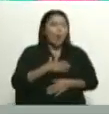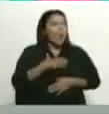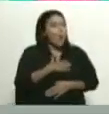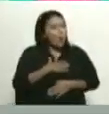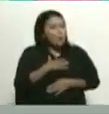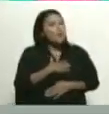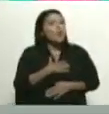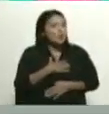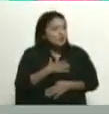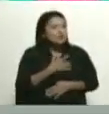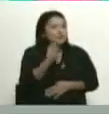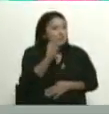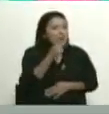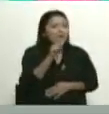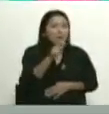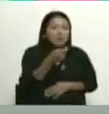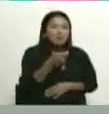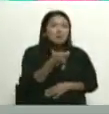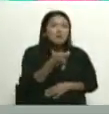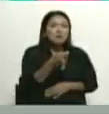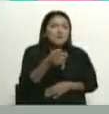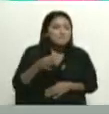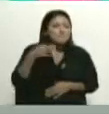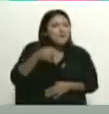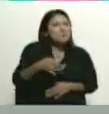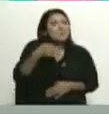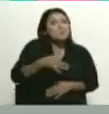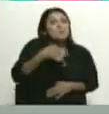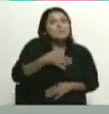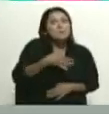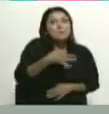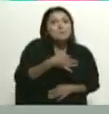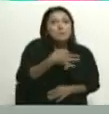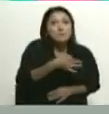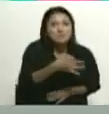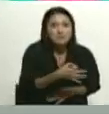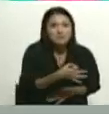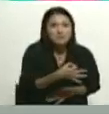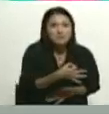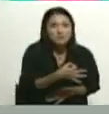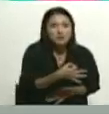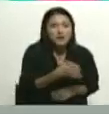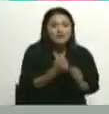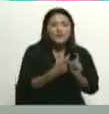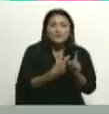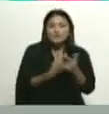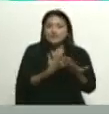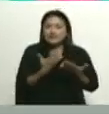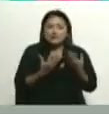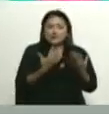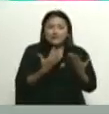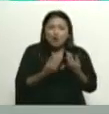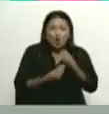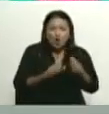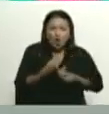bueno, el área de confort. Hacemos siempre lo mismo. Y si hacemos siempre lo mismo, es difícil